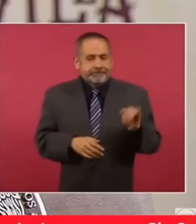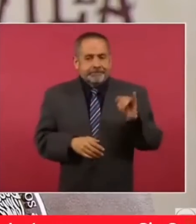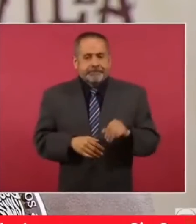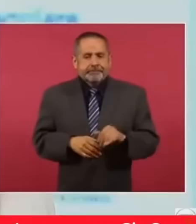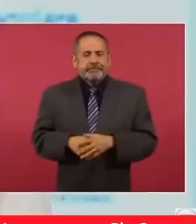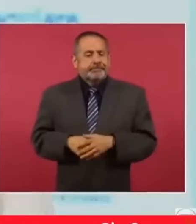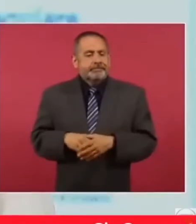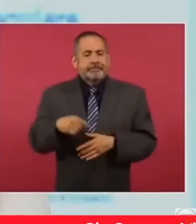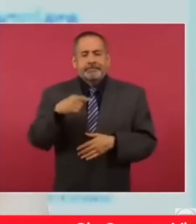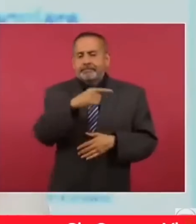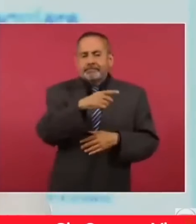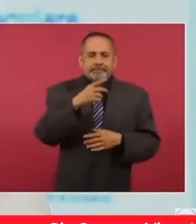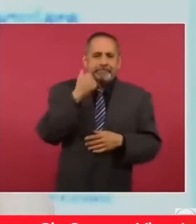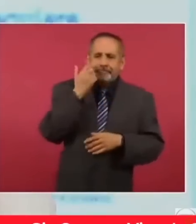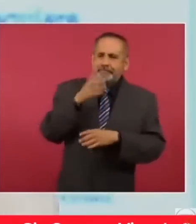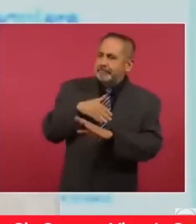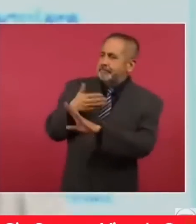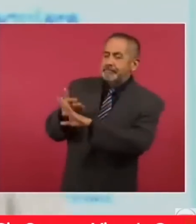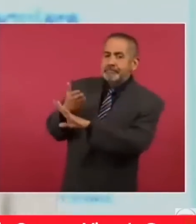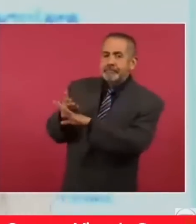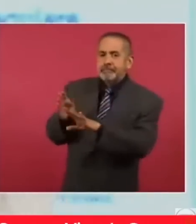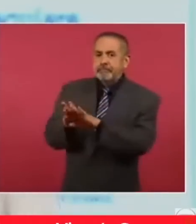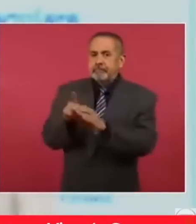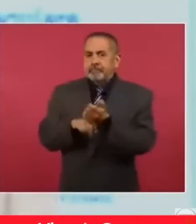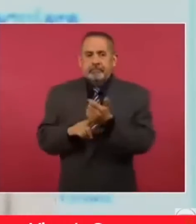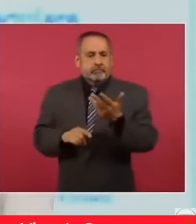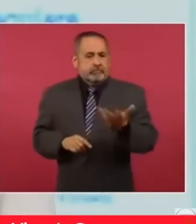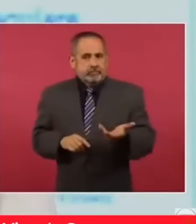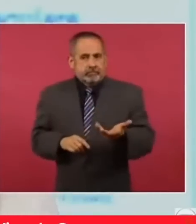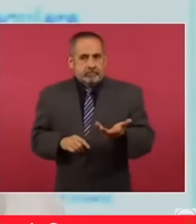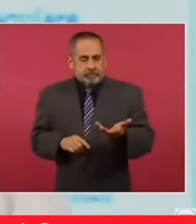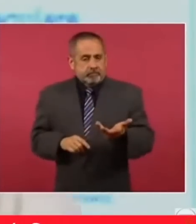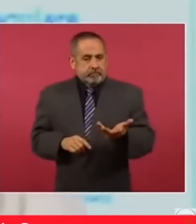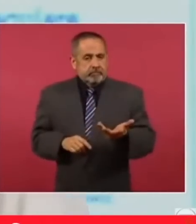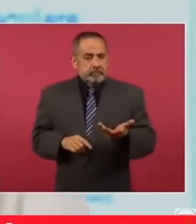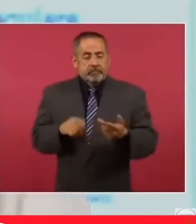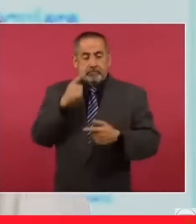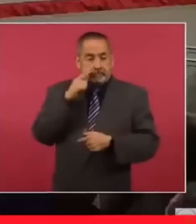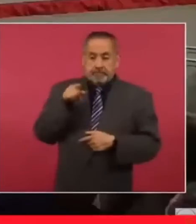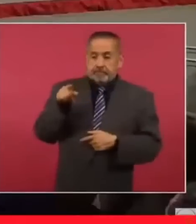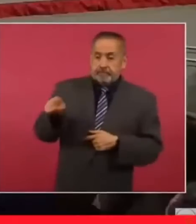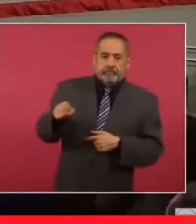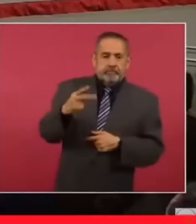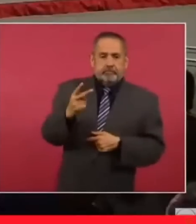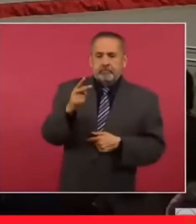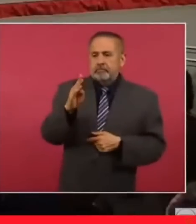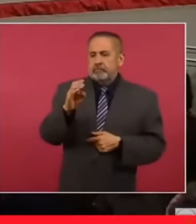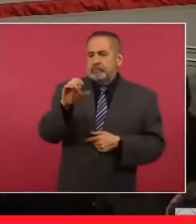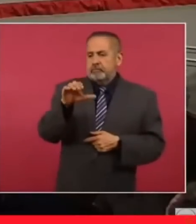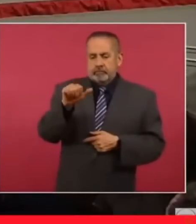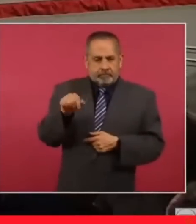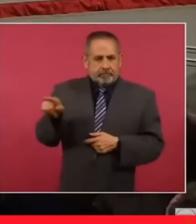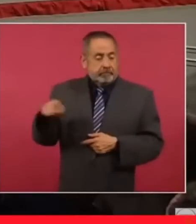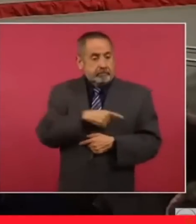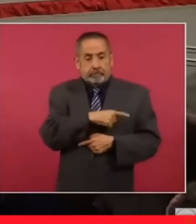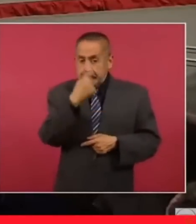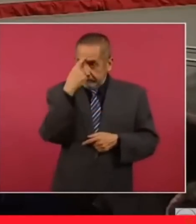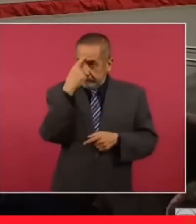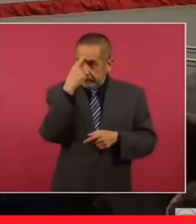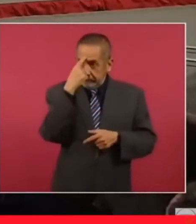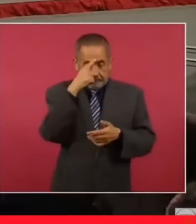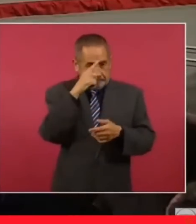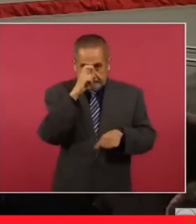con cualquier pretexto. Y es que no sueltan a la refinería Olmeca en dos bocas. Una obsesión que traen con esto.